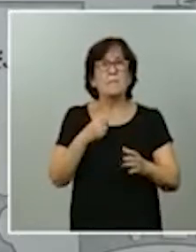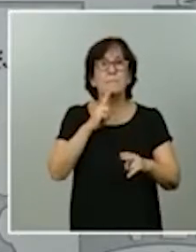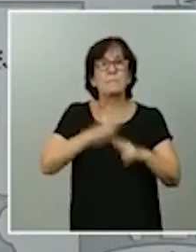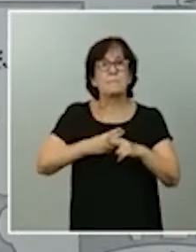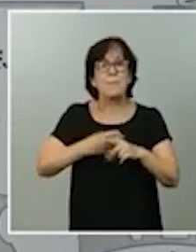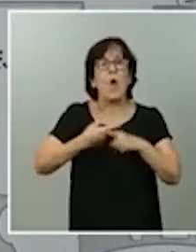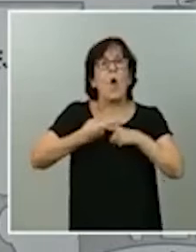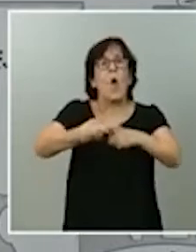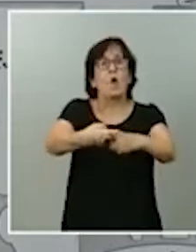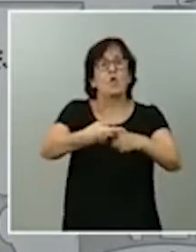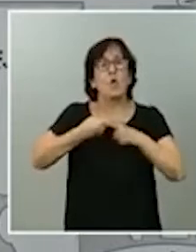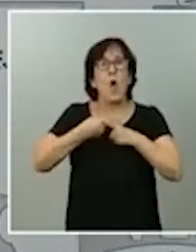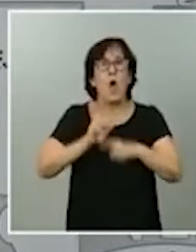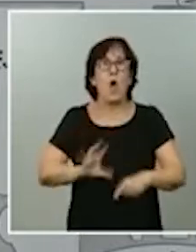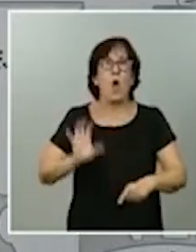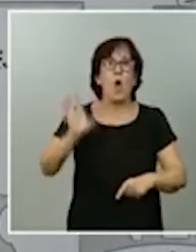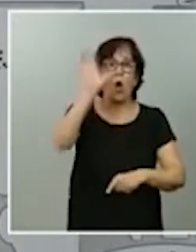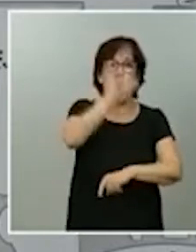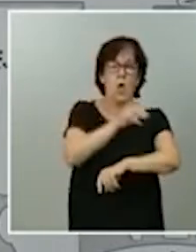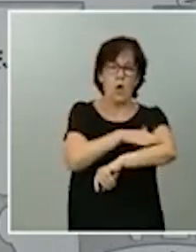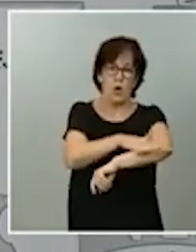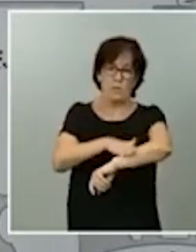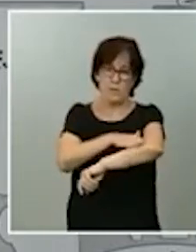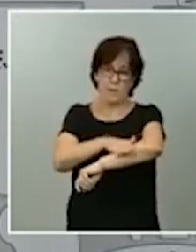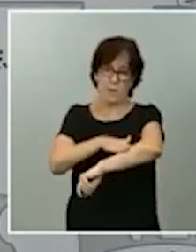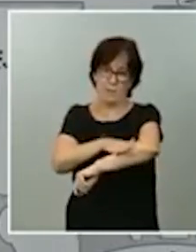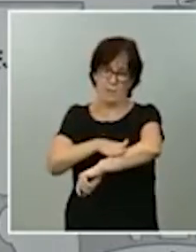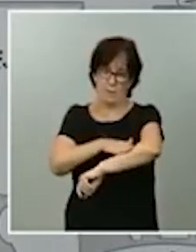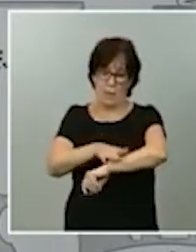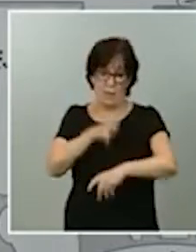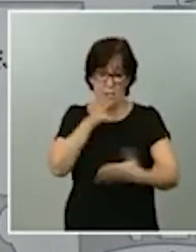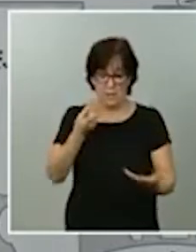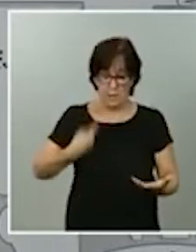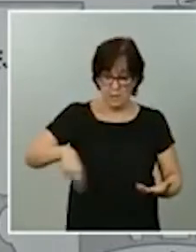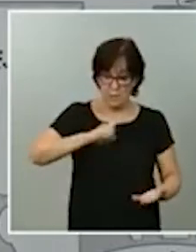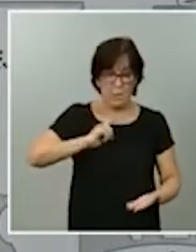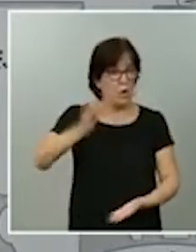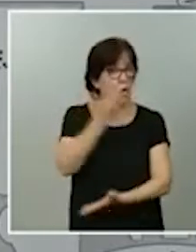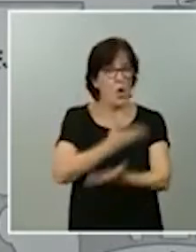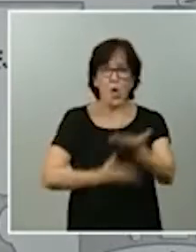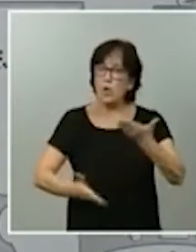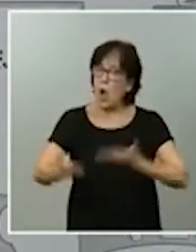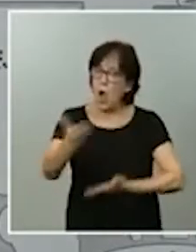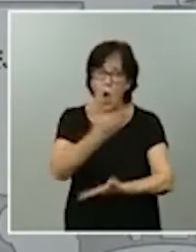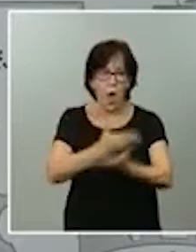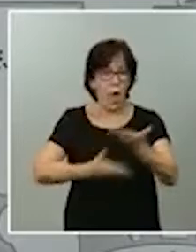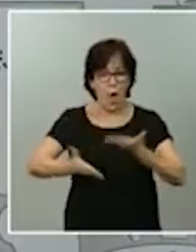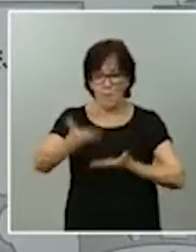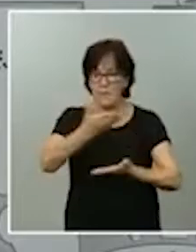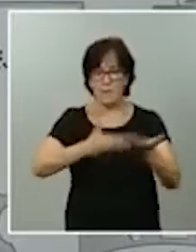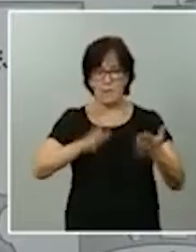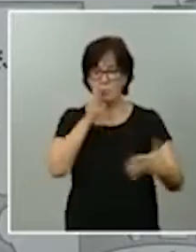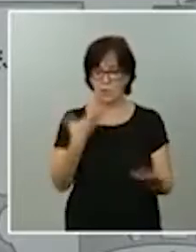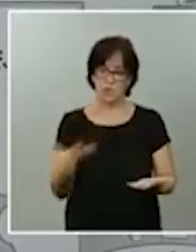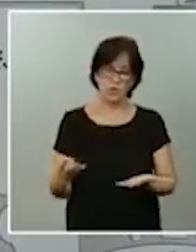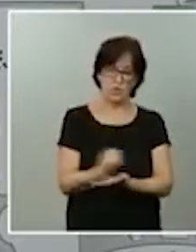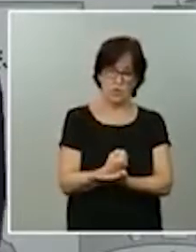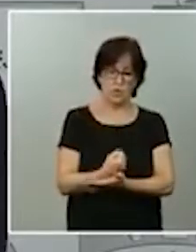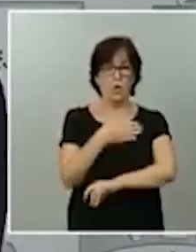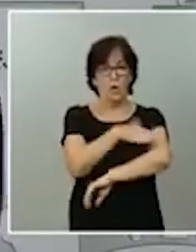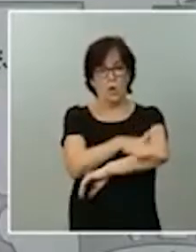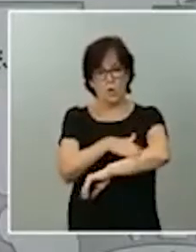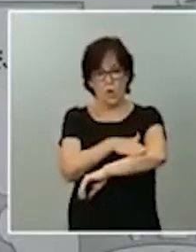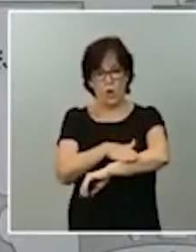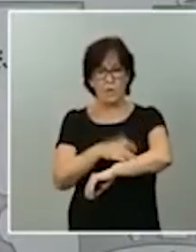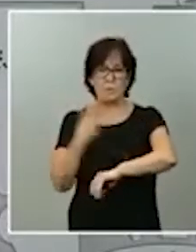Y que la co-gobernanza implica el que cooperemos entre todos. Y que el Gobierno dé un paso más